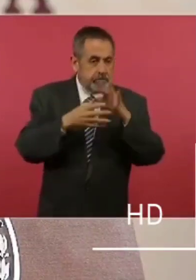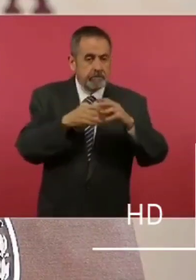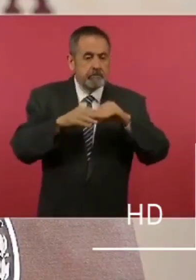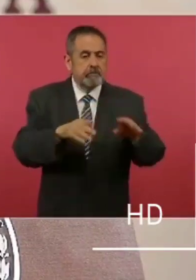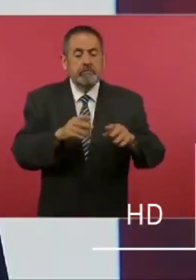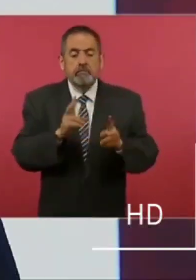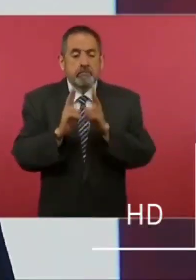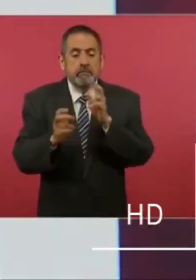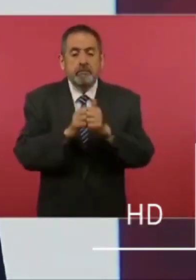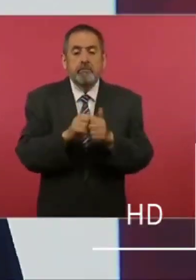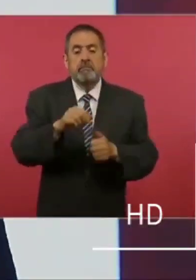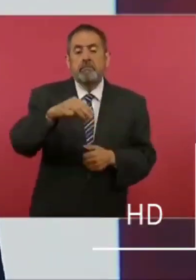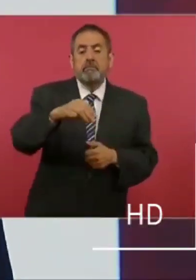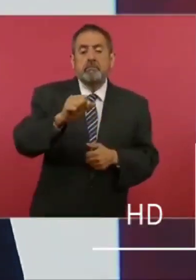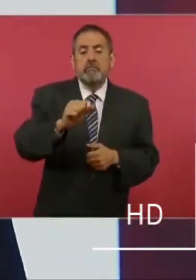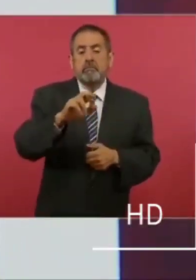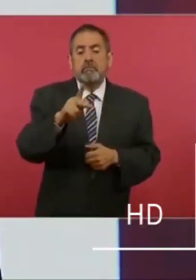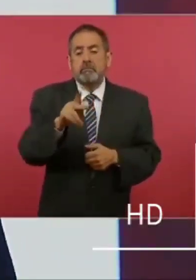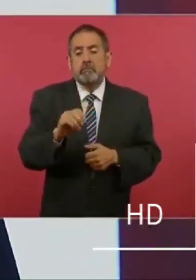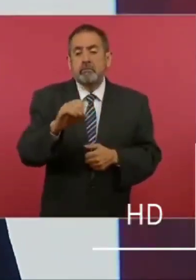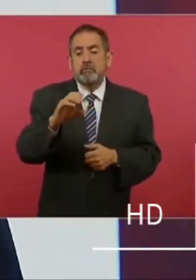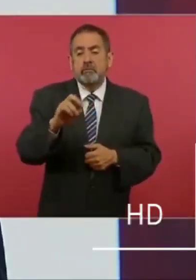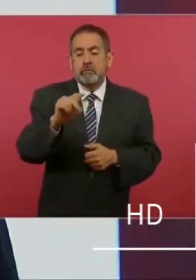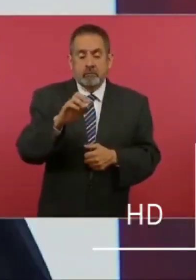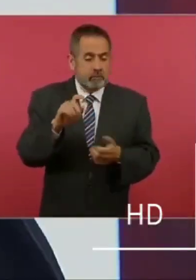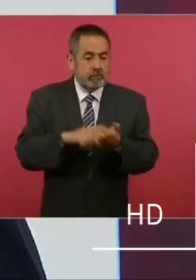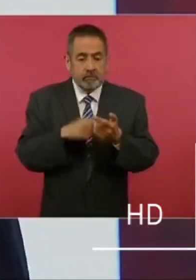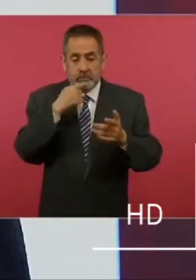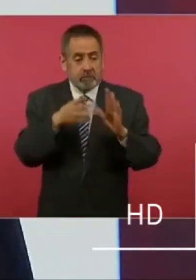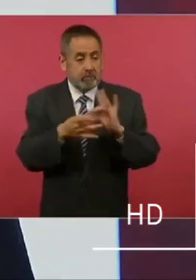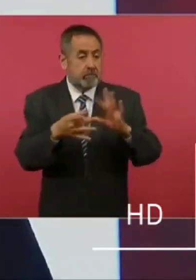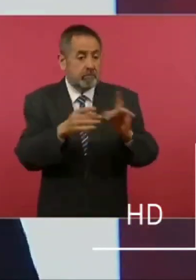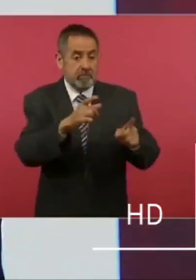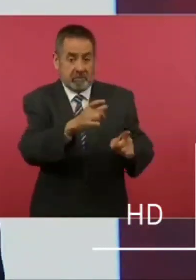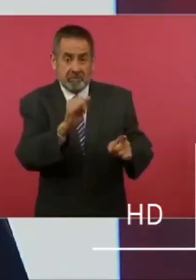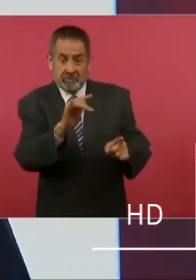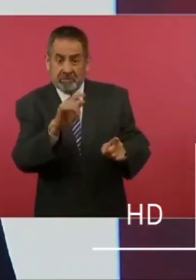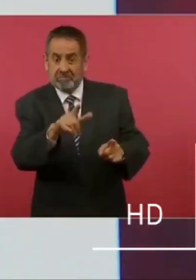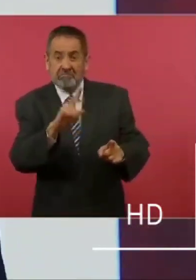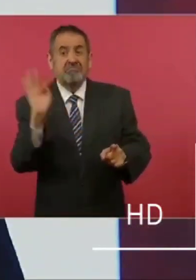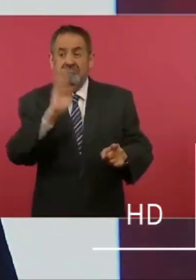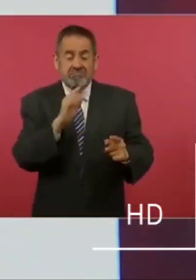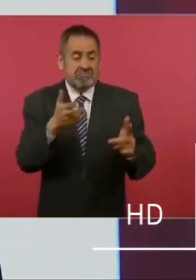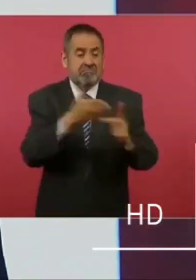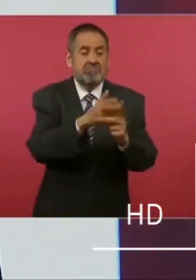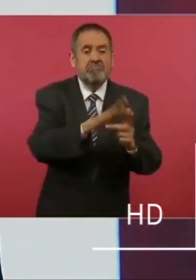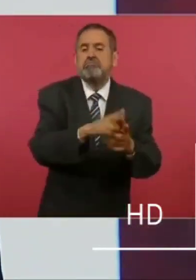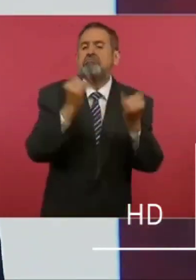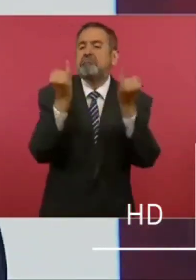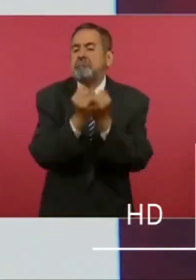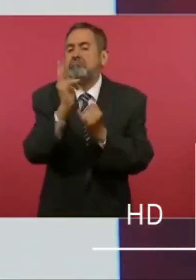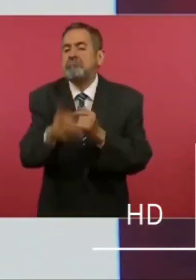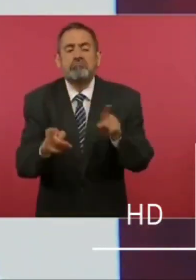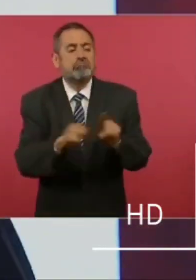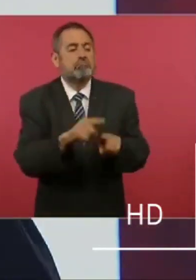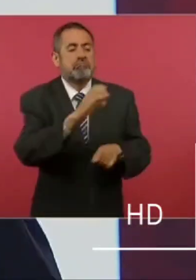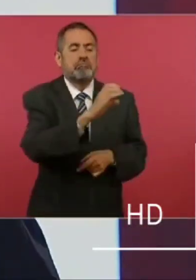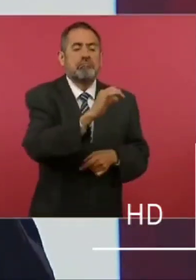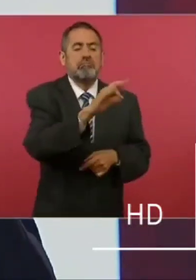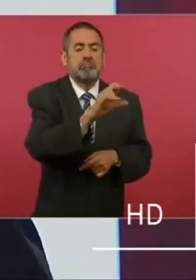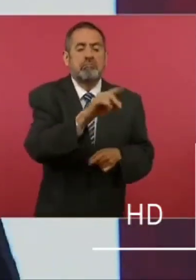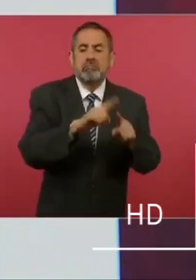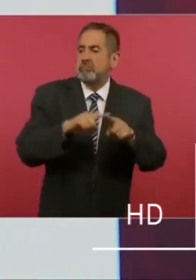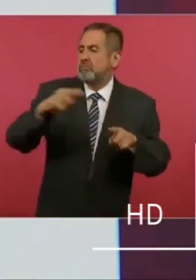Marco Cortés, y publica un tuit que dice Xochitl Galvez podría sufrir un atentado, como Ciro Gómez Leiva, por parte de algún fanático de